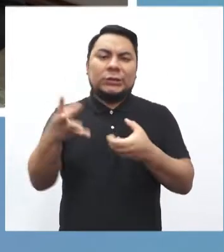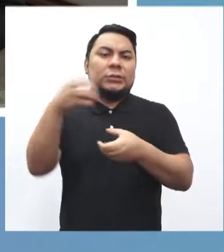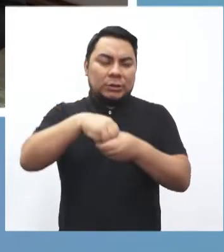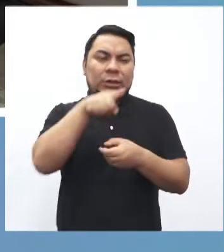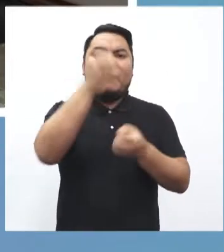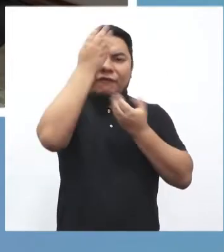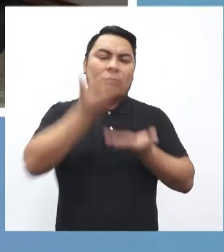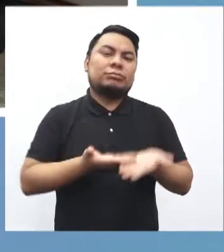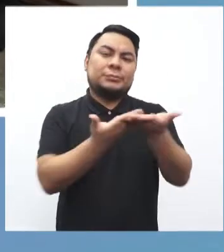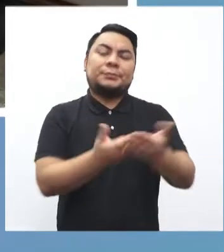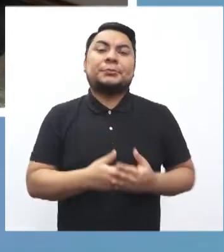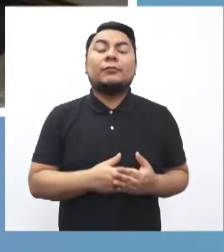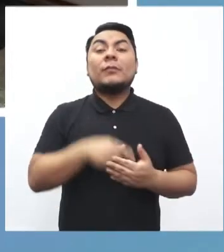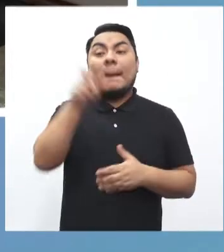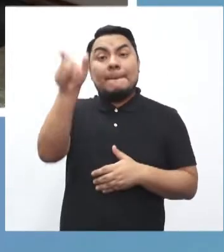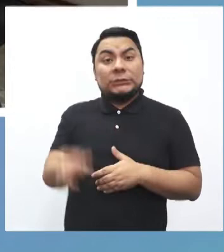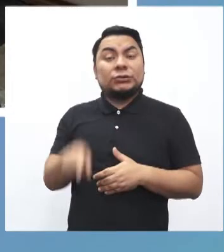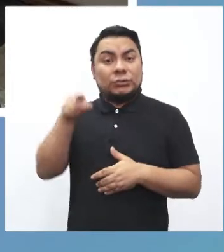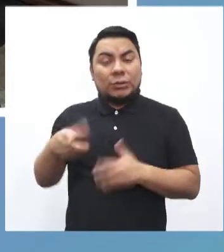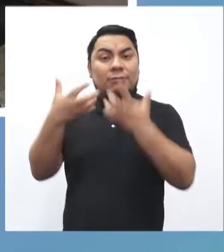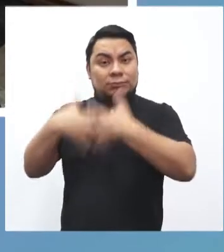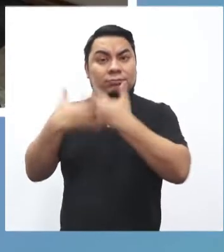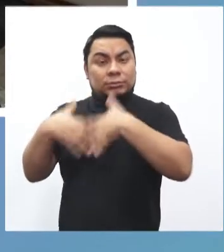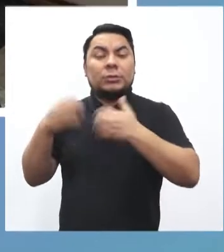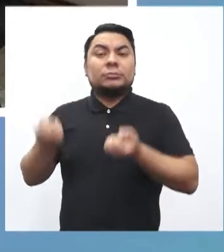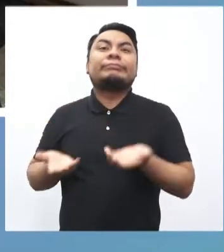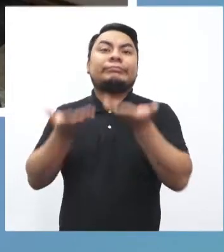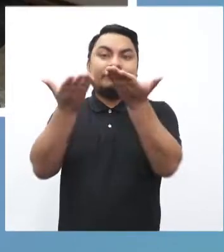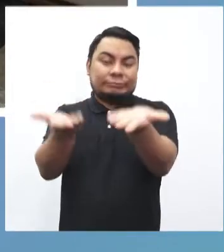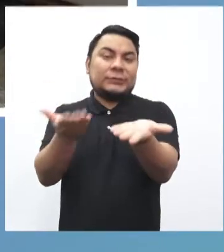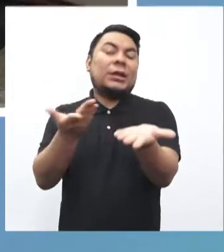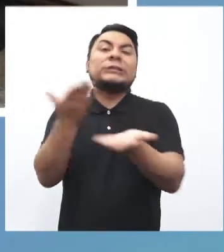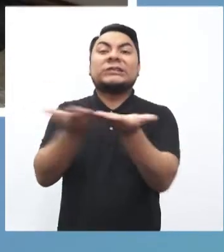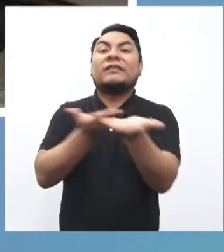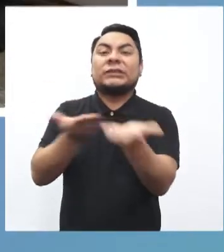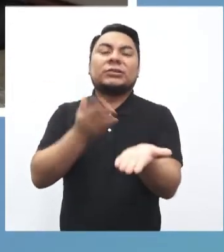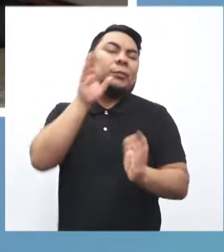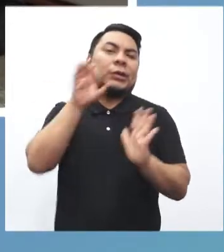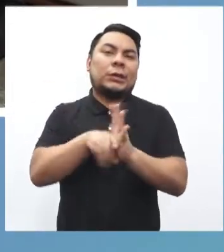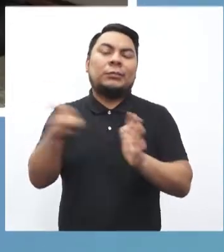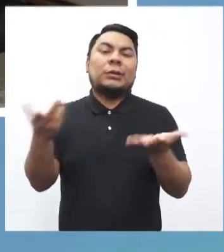incluidas. Las personas jurídicas que brindan servicios públicos, como por ejemplo,